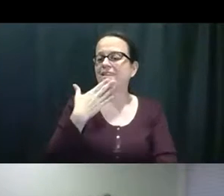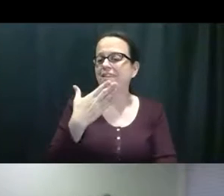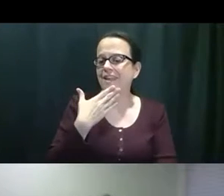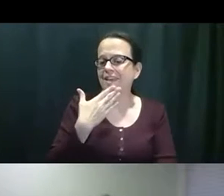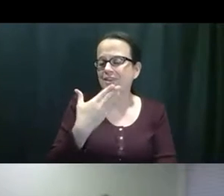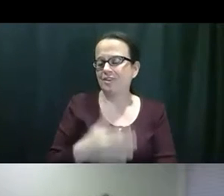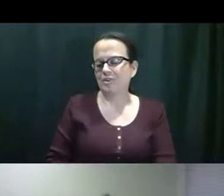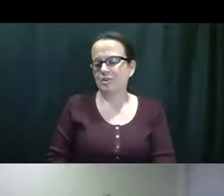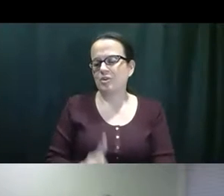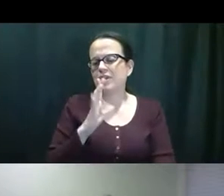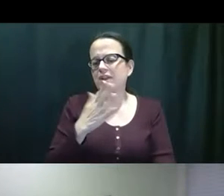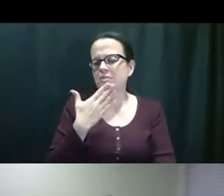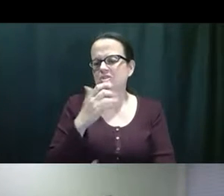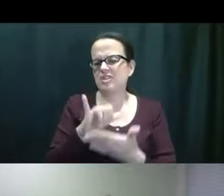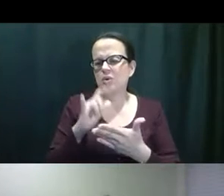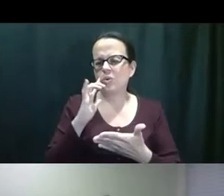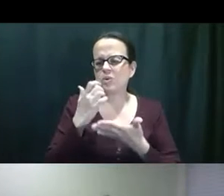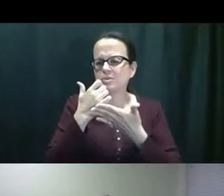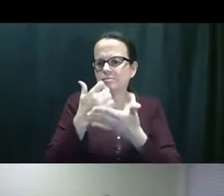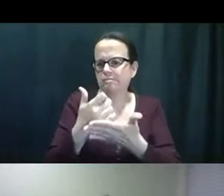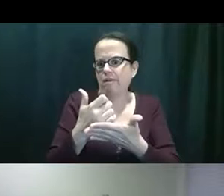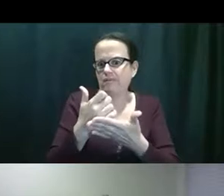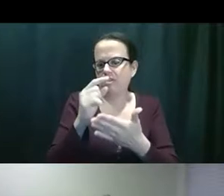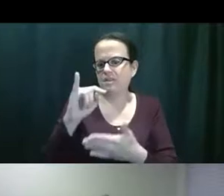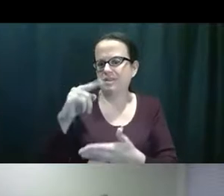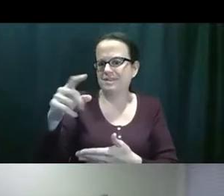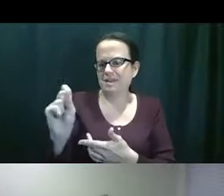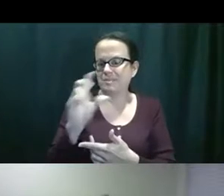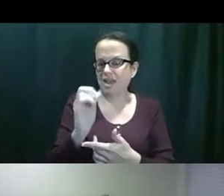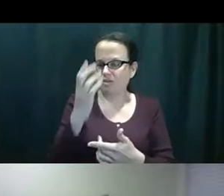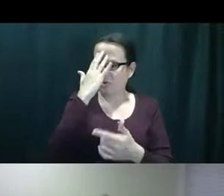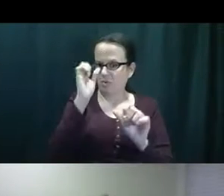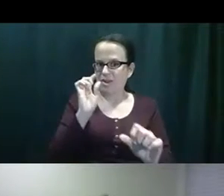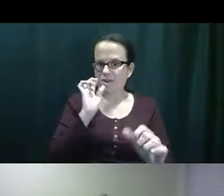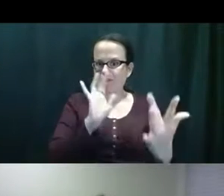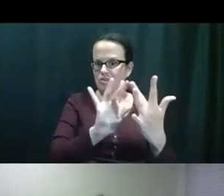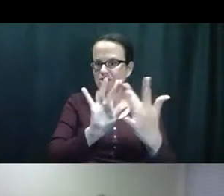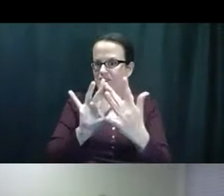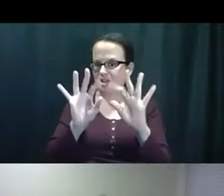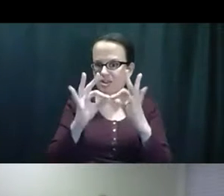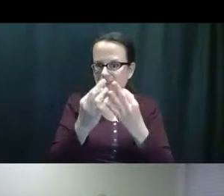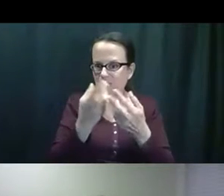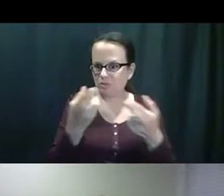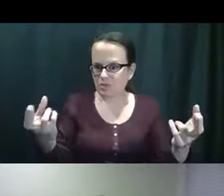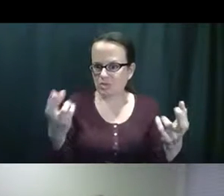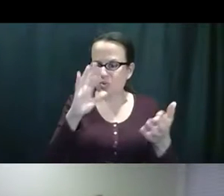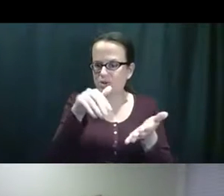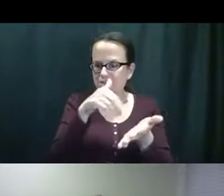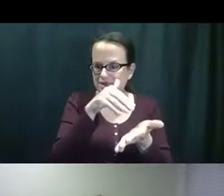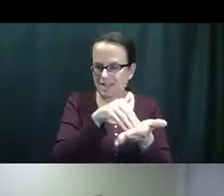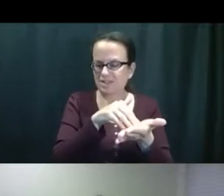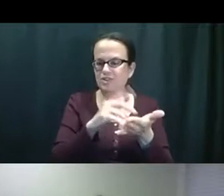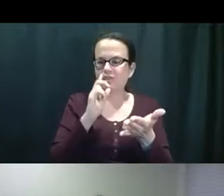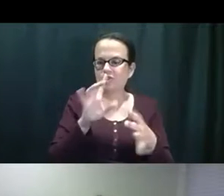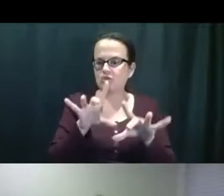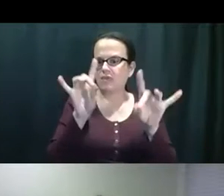día. Gracias, Graciela. Apreciamos esos recursos que ayudan tanto.